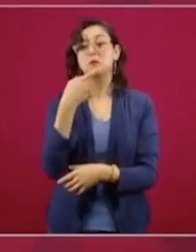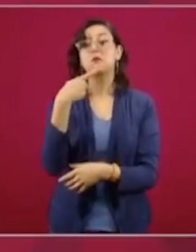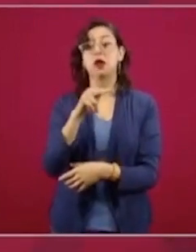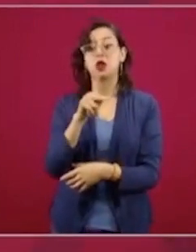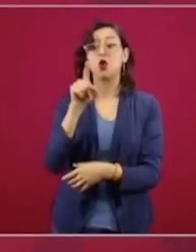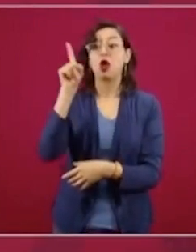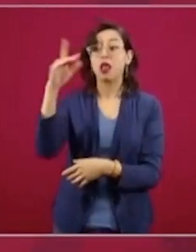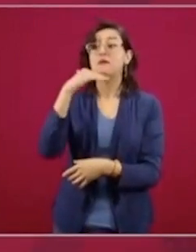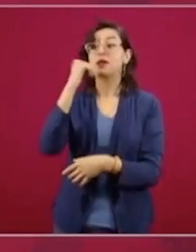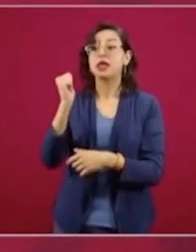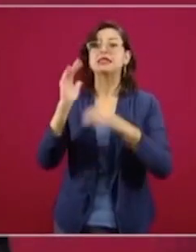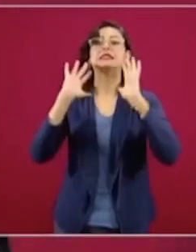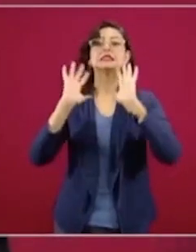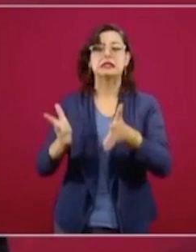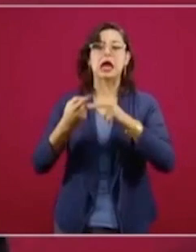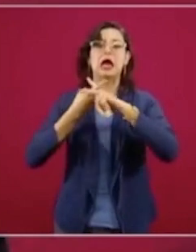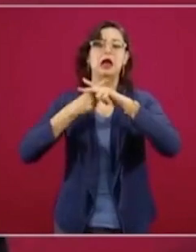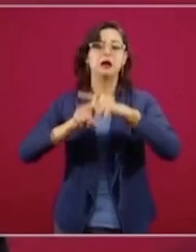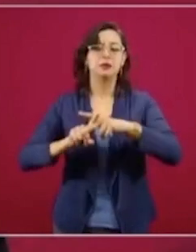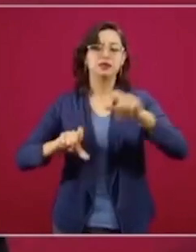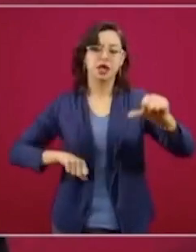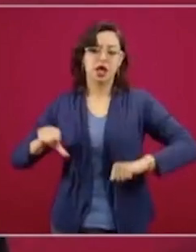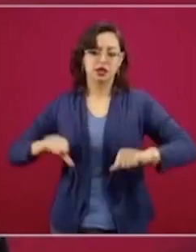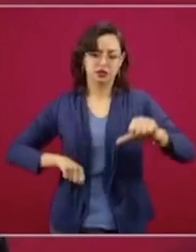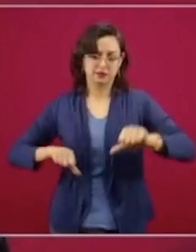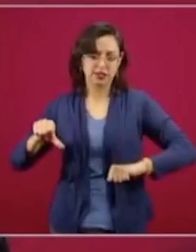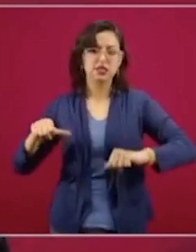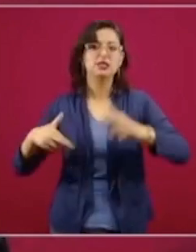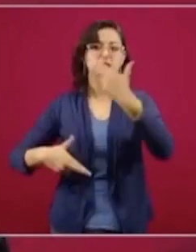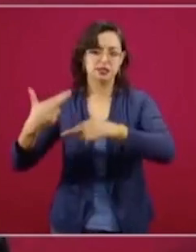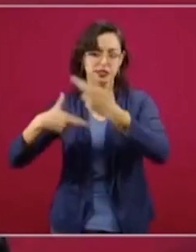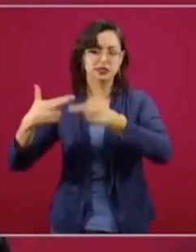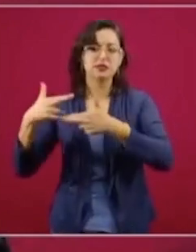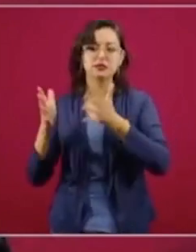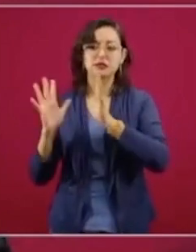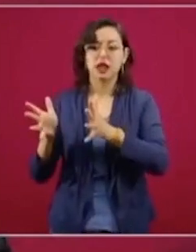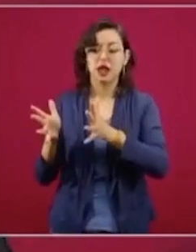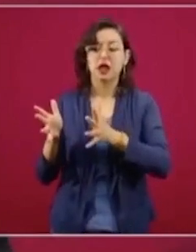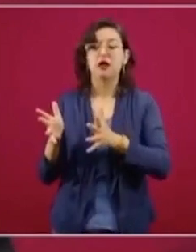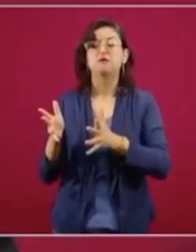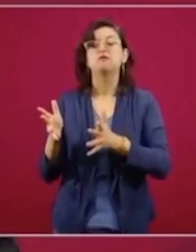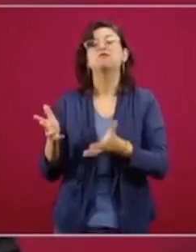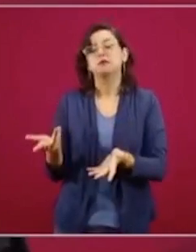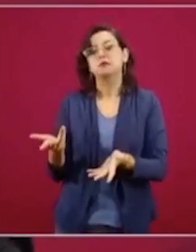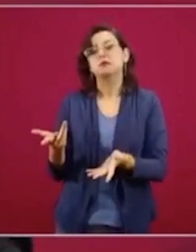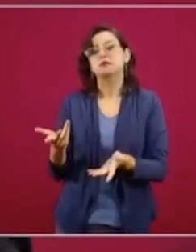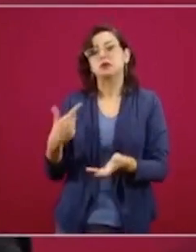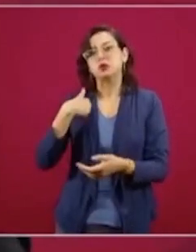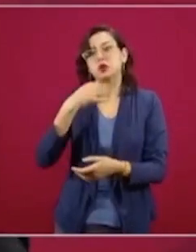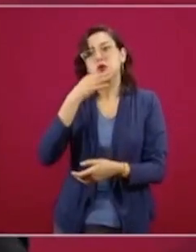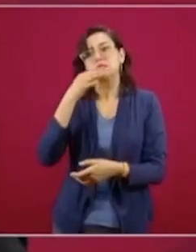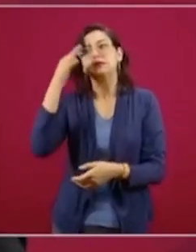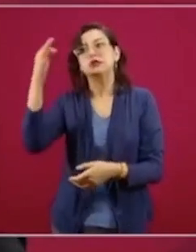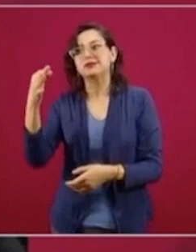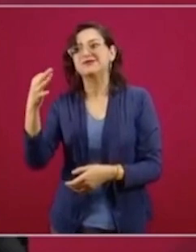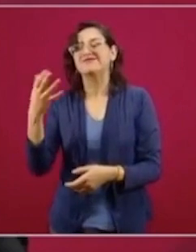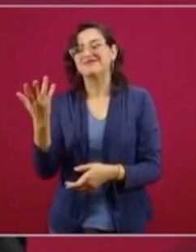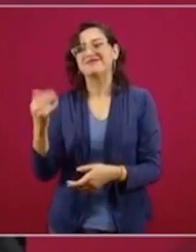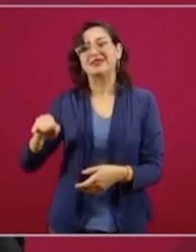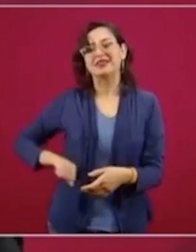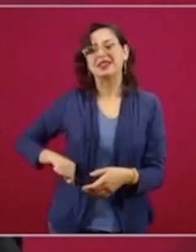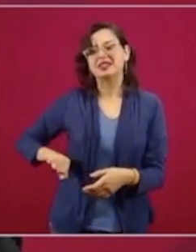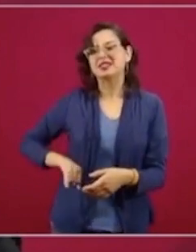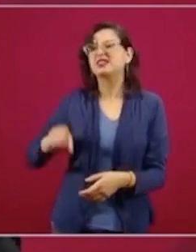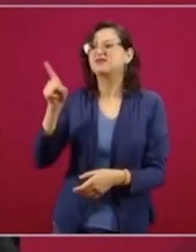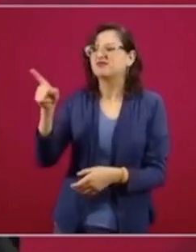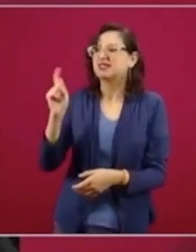actividades. Yo le comenté que a nosotros nos interesa mucho y el presidente me pidió que consiguieramos la información de lo